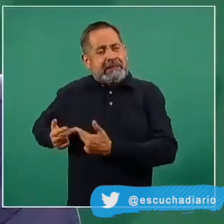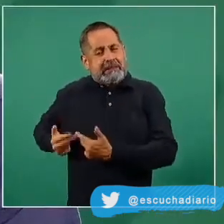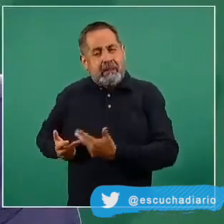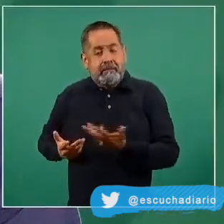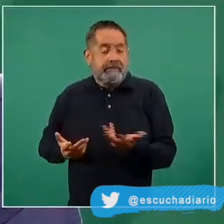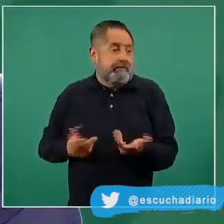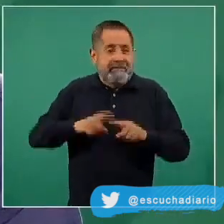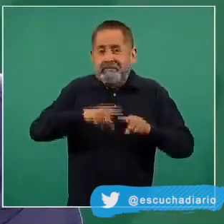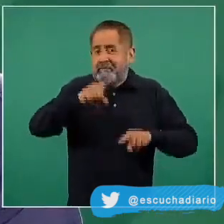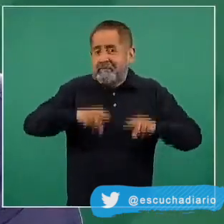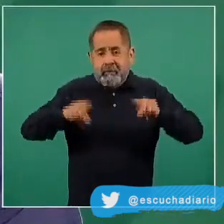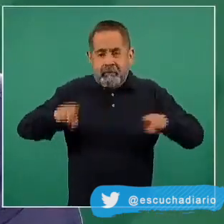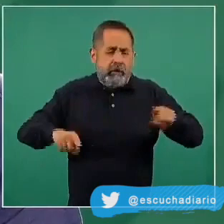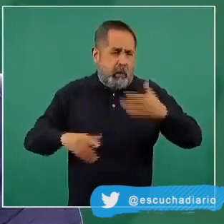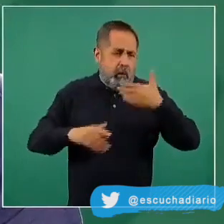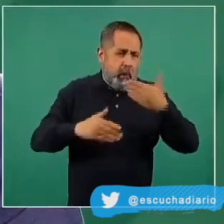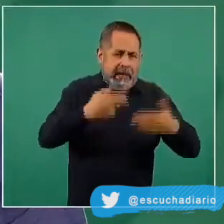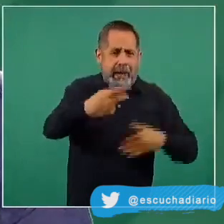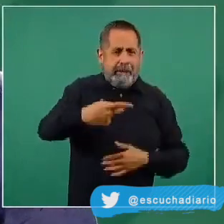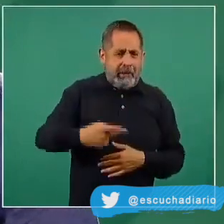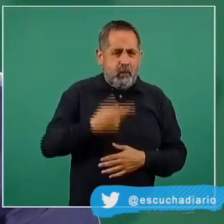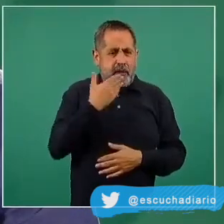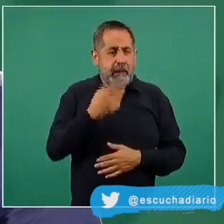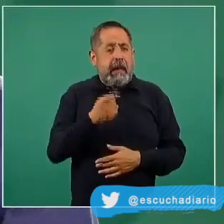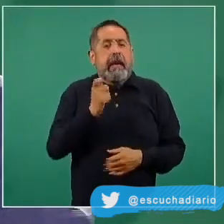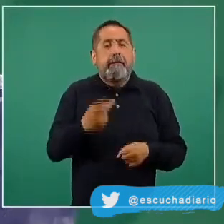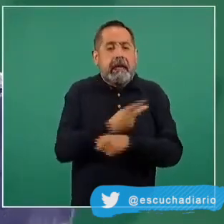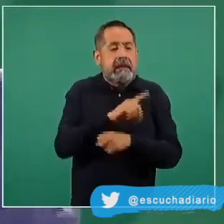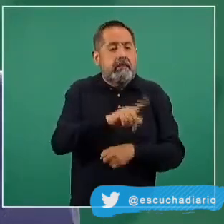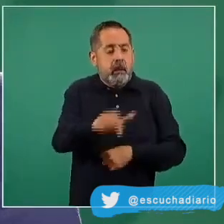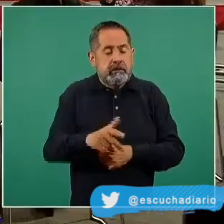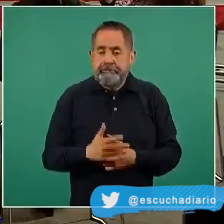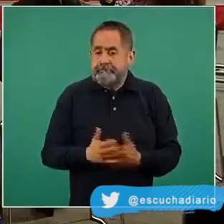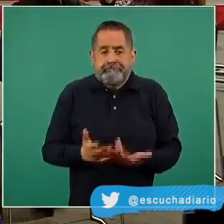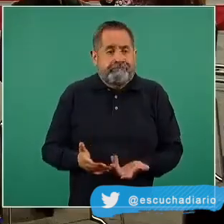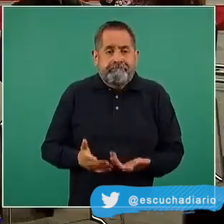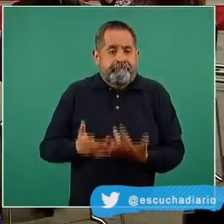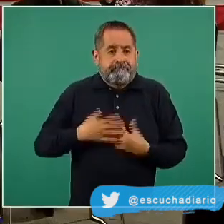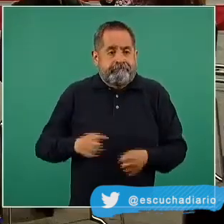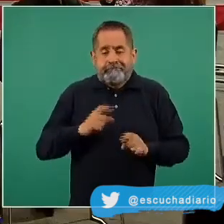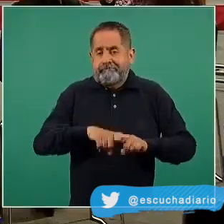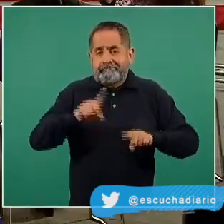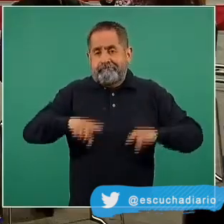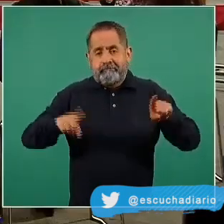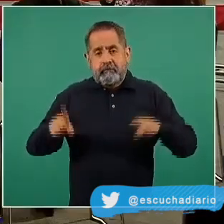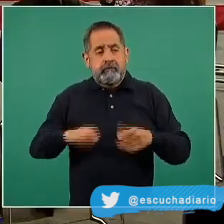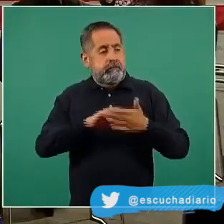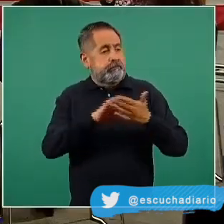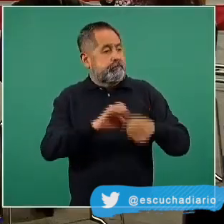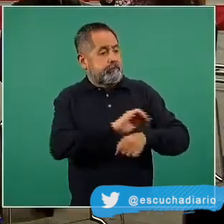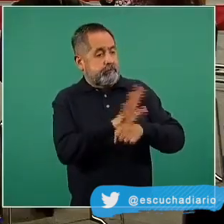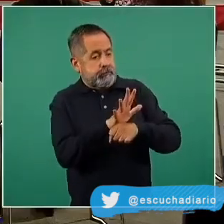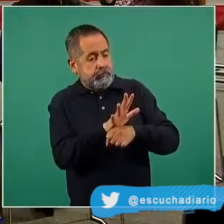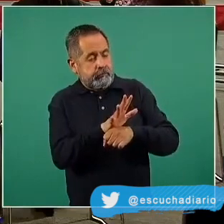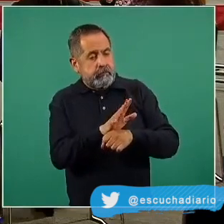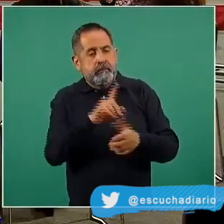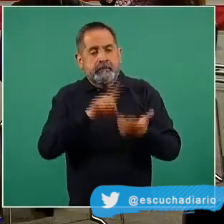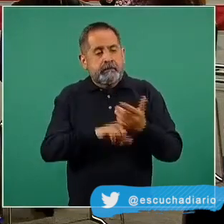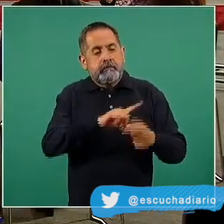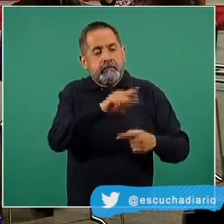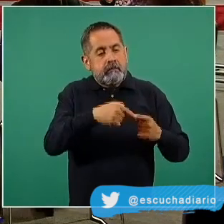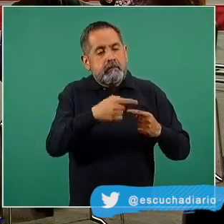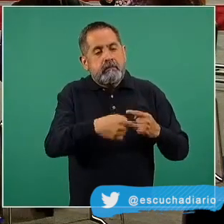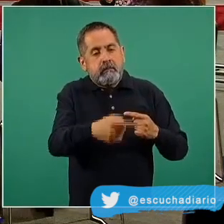pertinente, porque a toda persona, de manera directa o familiar de una persona que haya tenido COVID, pues le preocupa